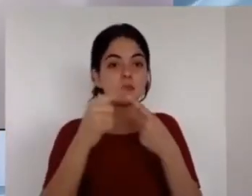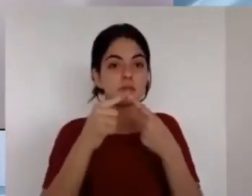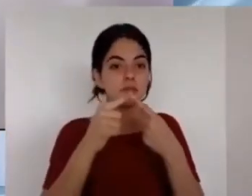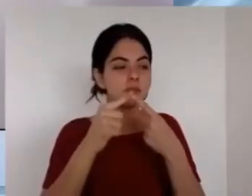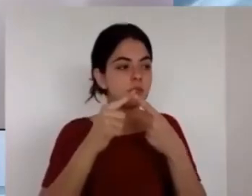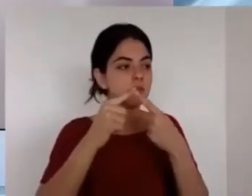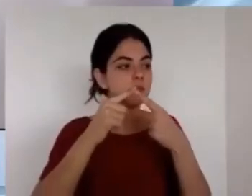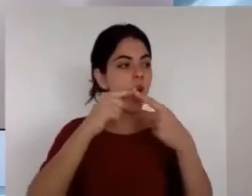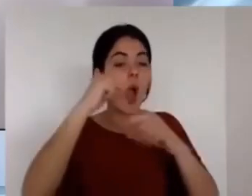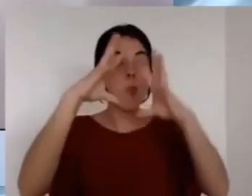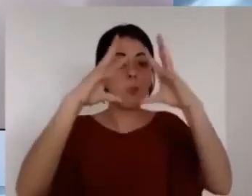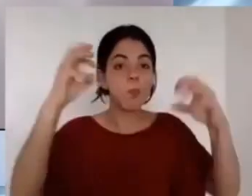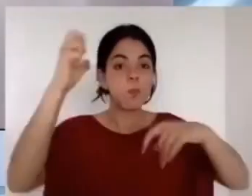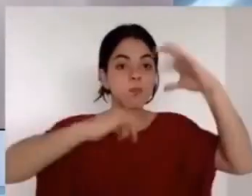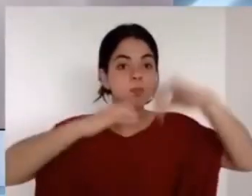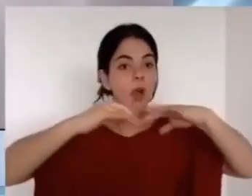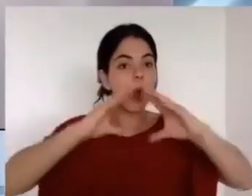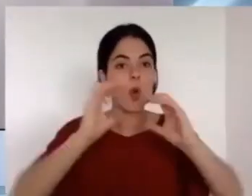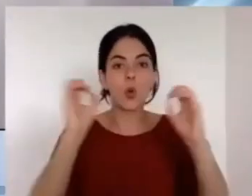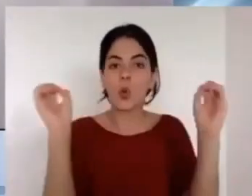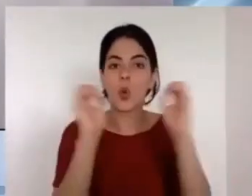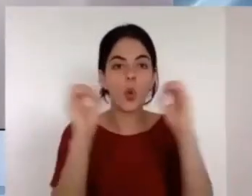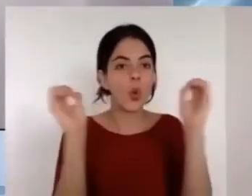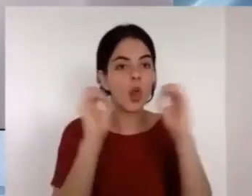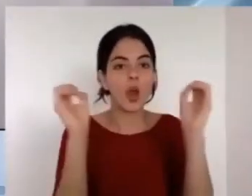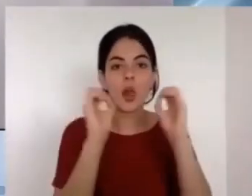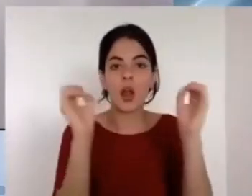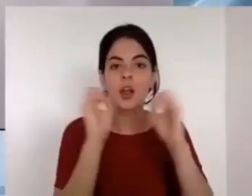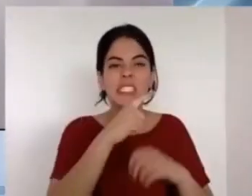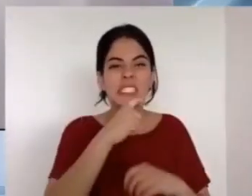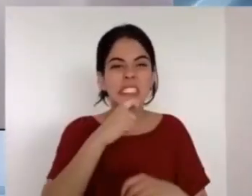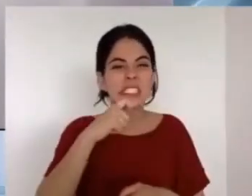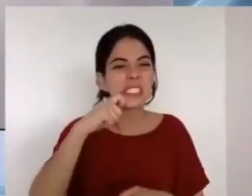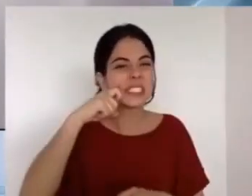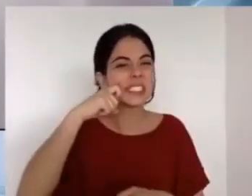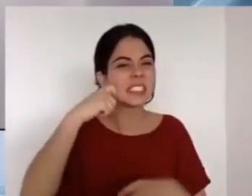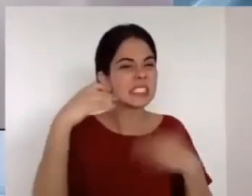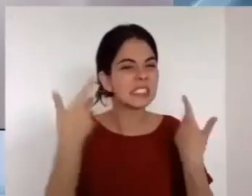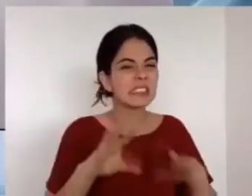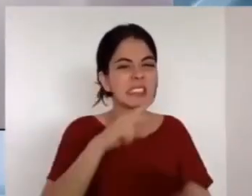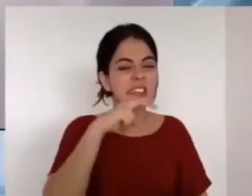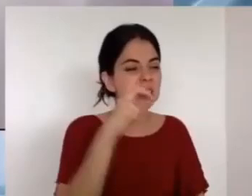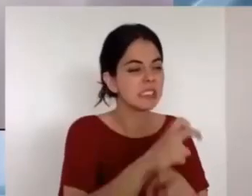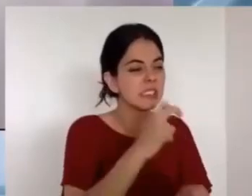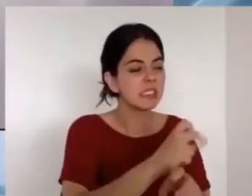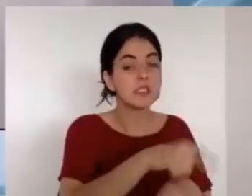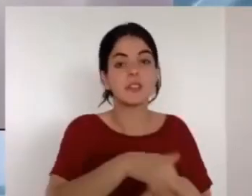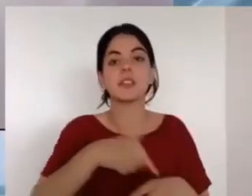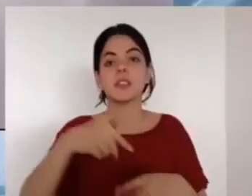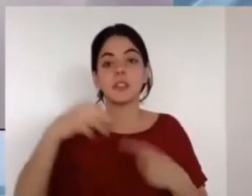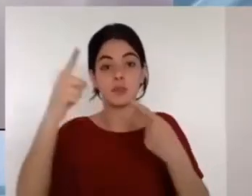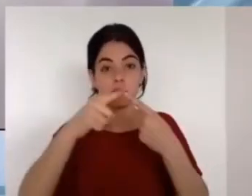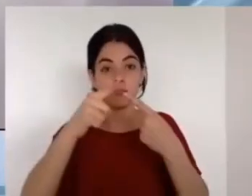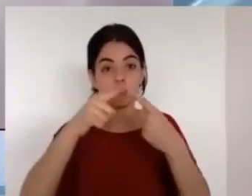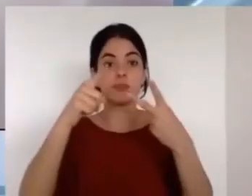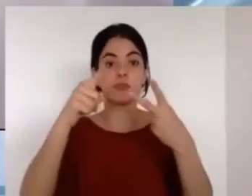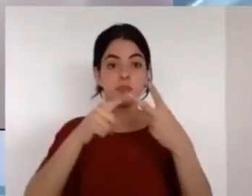Enfermedad, es decir, enfermedad infecciosa contagiosa.